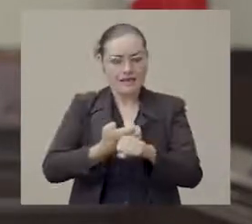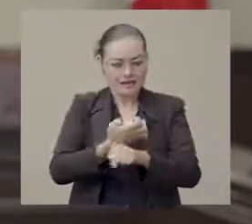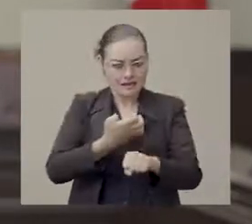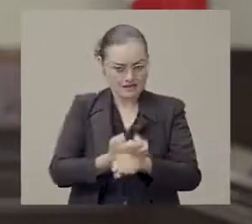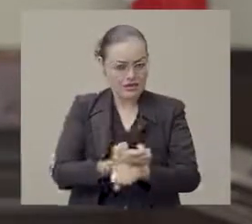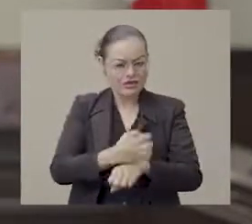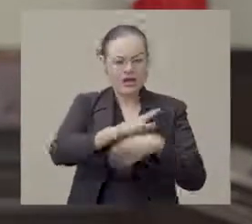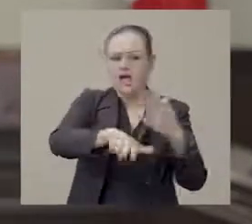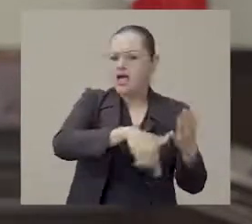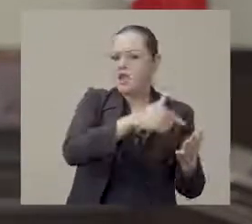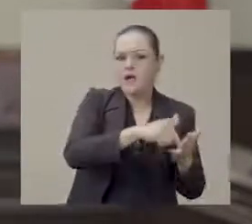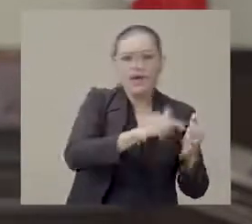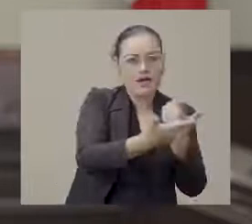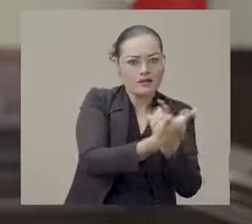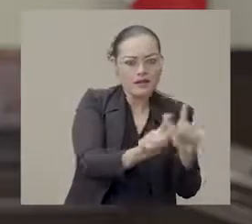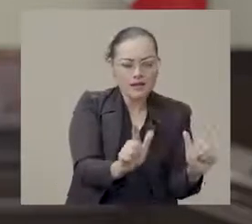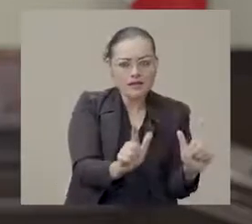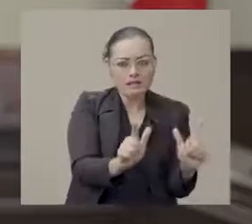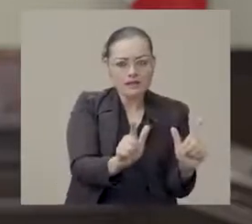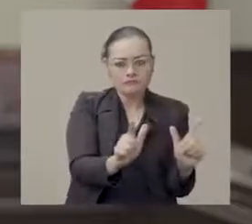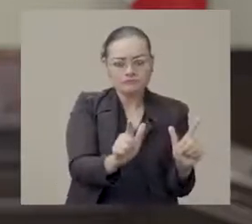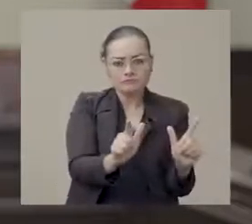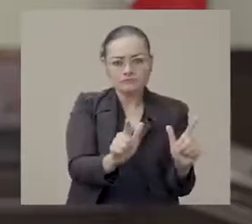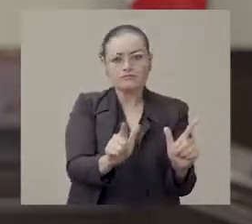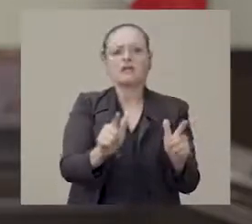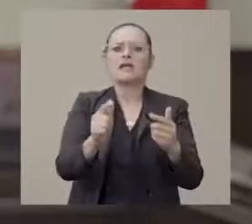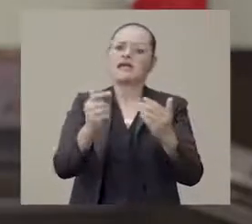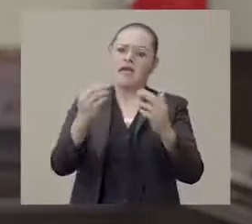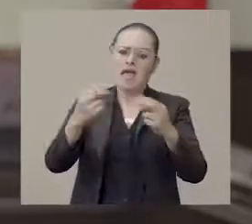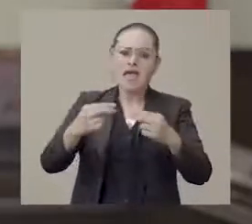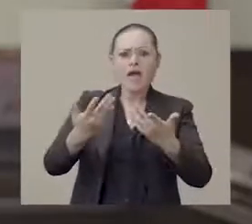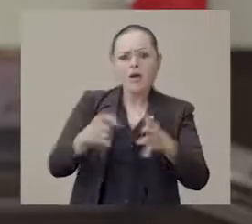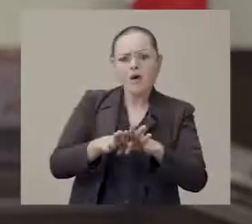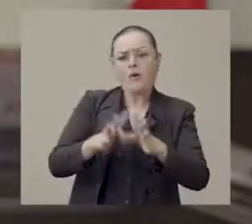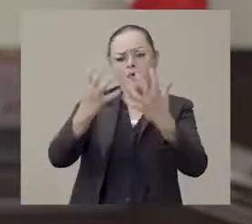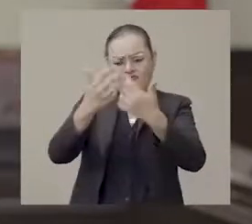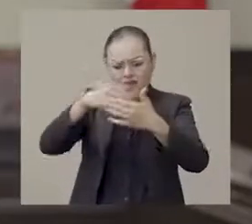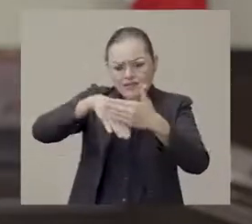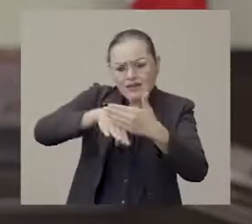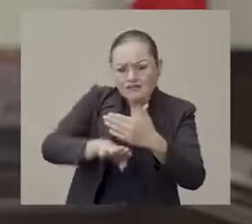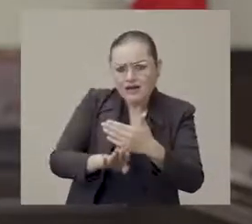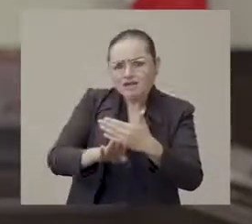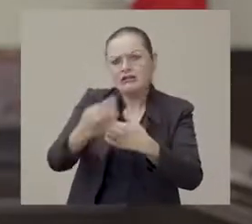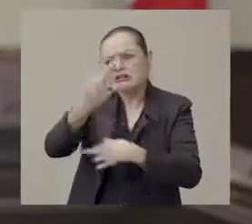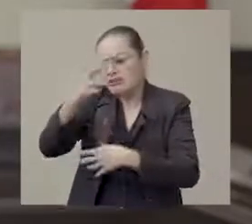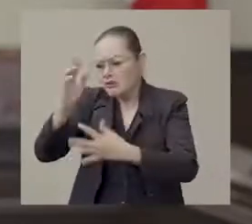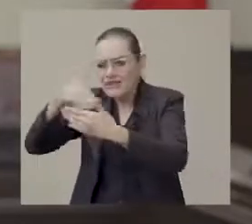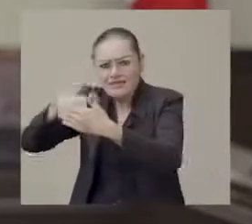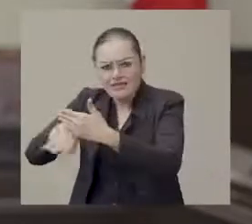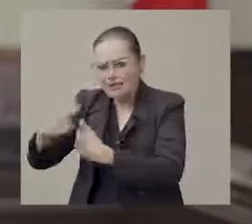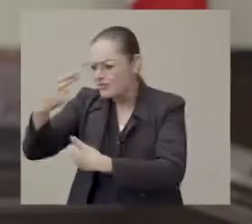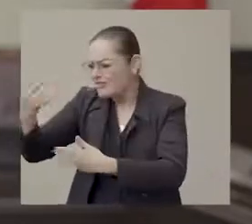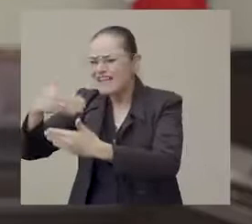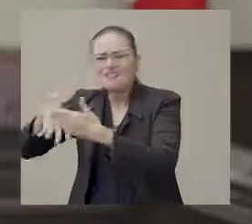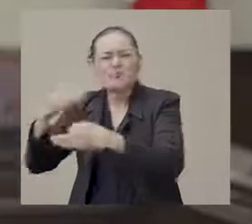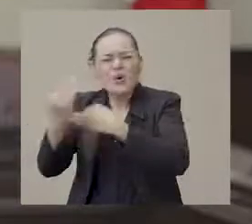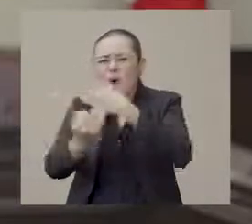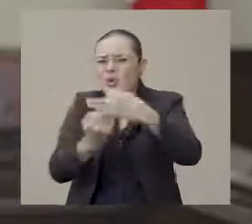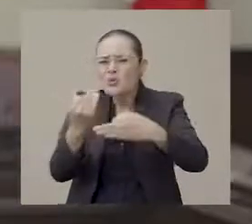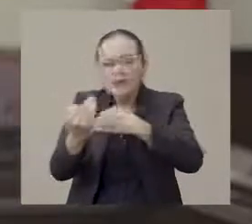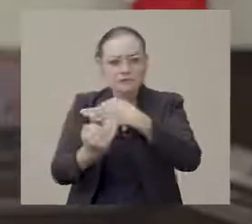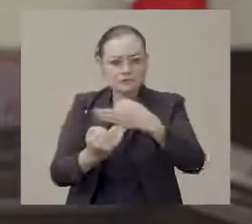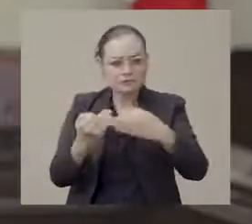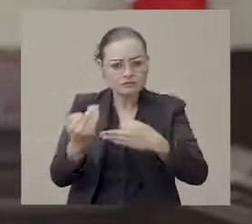estatal, en vías y espacios públicos o de uso común, en el interior de establecimientos, ya sea de comercio, industria o servicios,